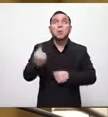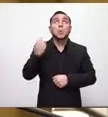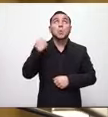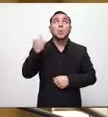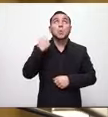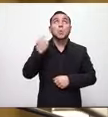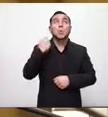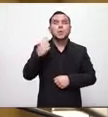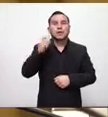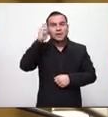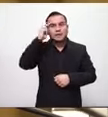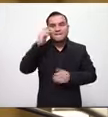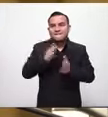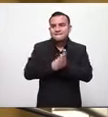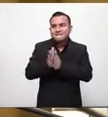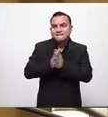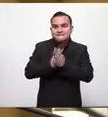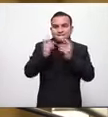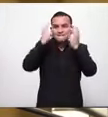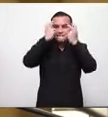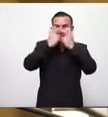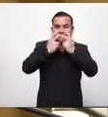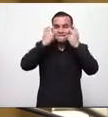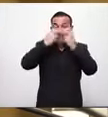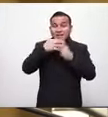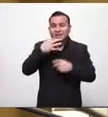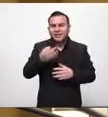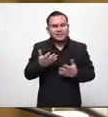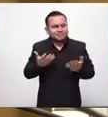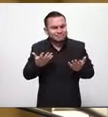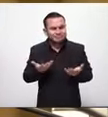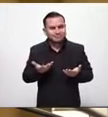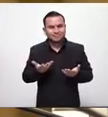prevalece más la parte económica y yo